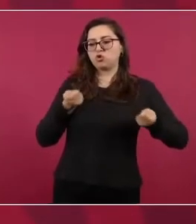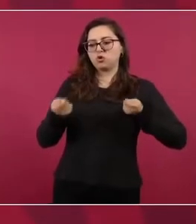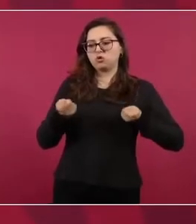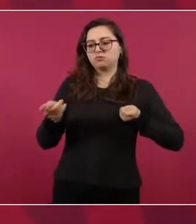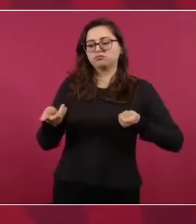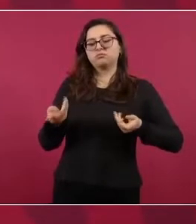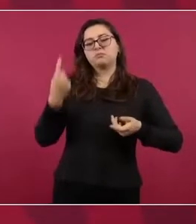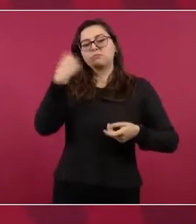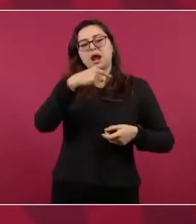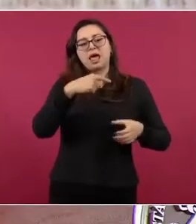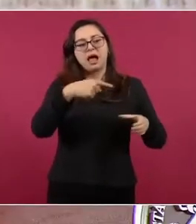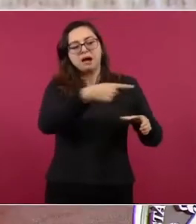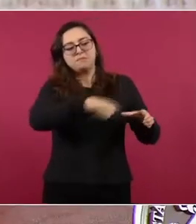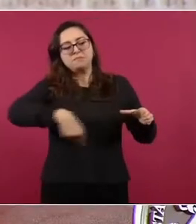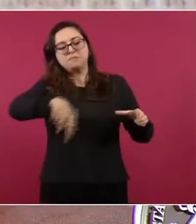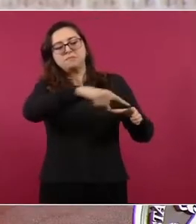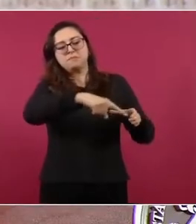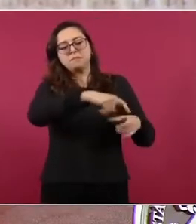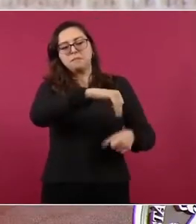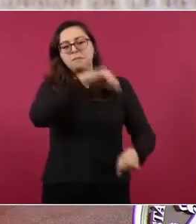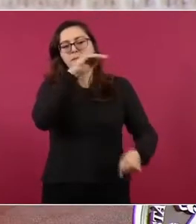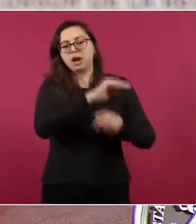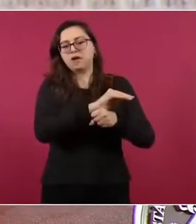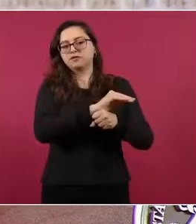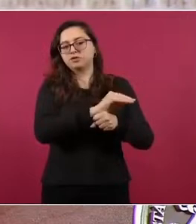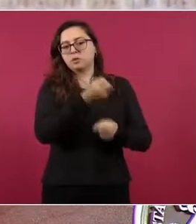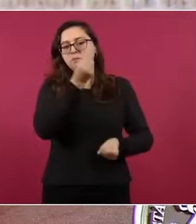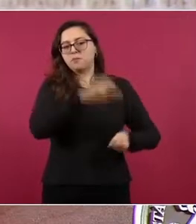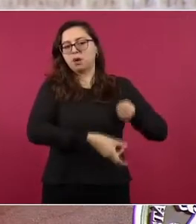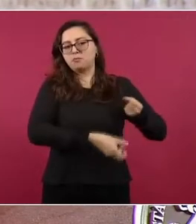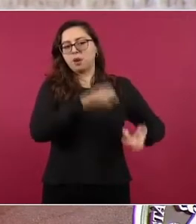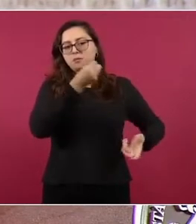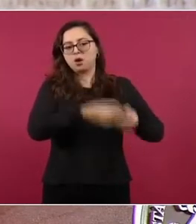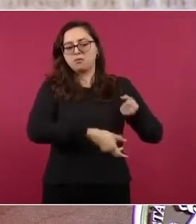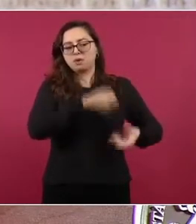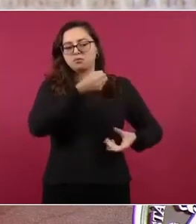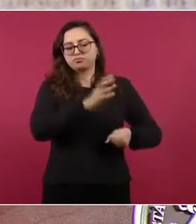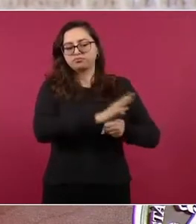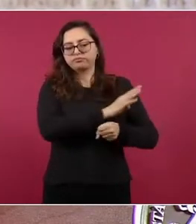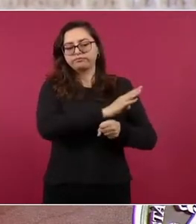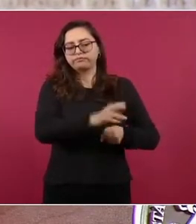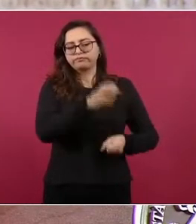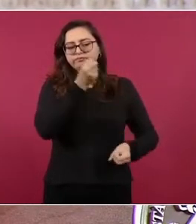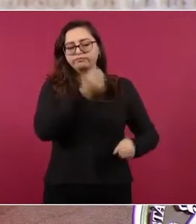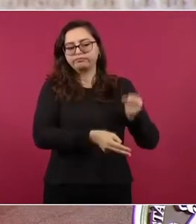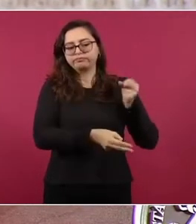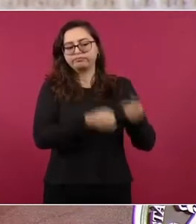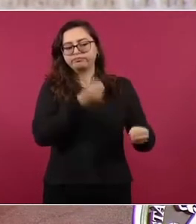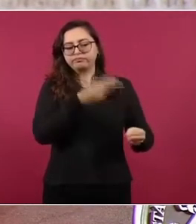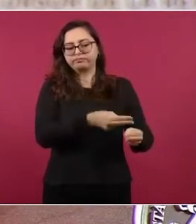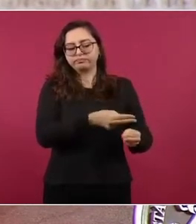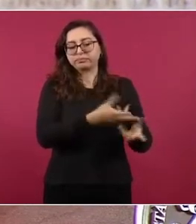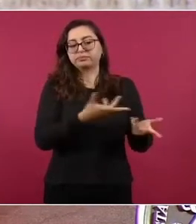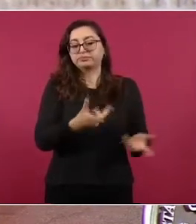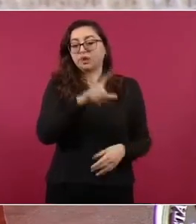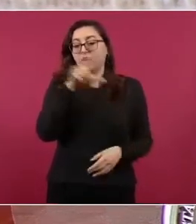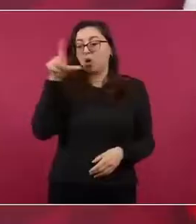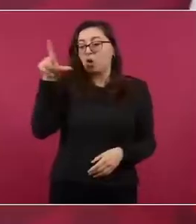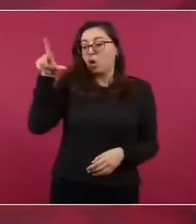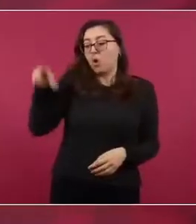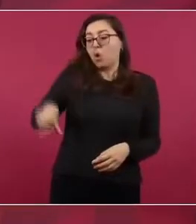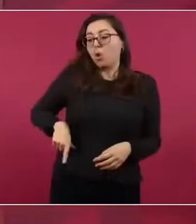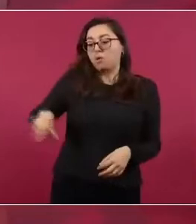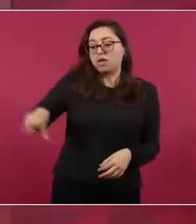lo hemos dicho muchas veces, el gobierno estaba convertido en un comité al